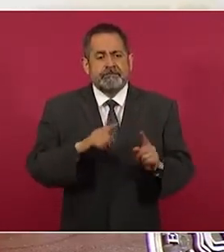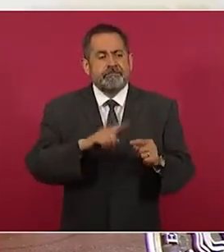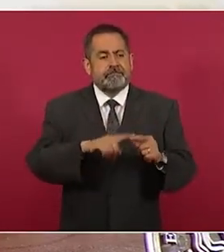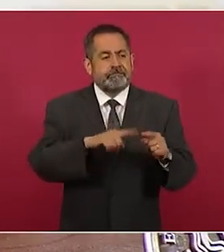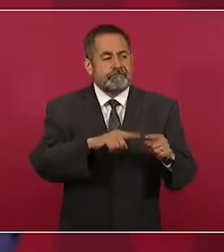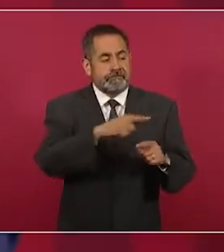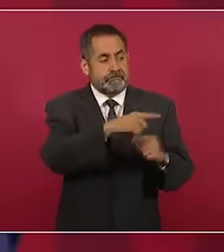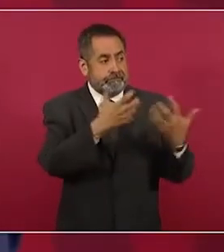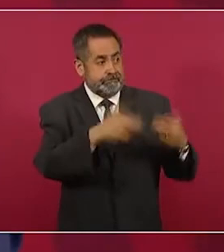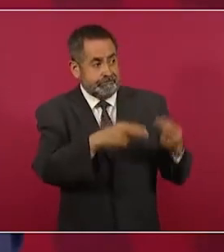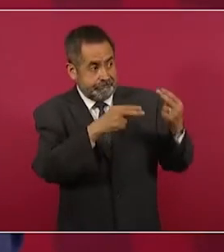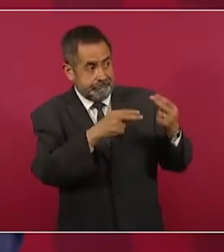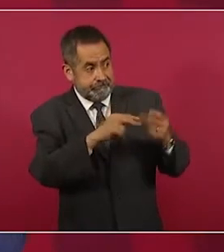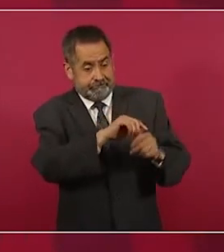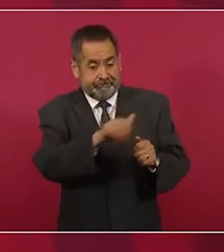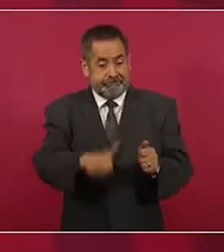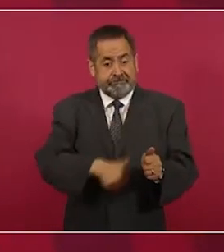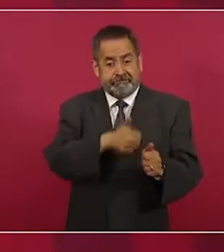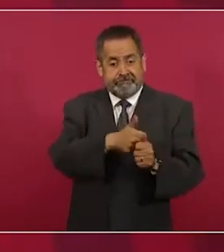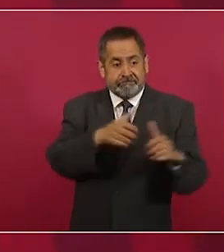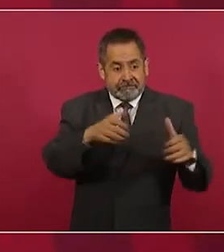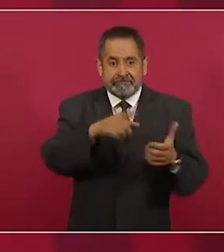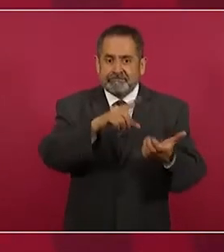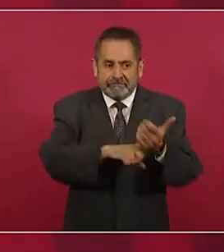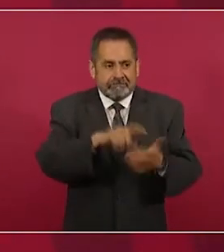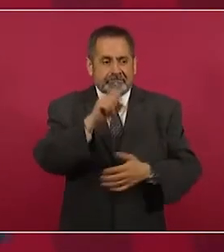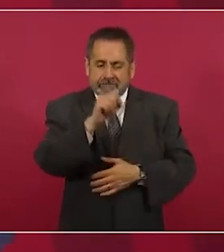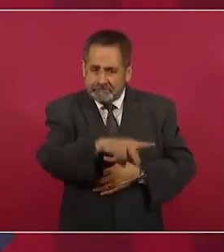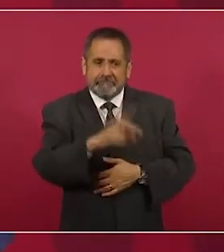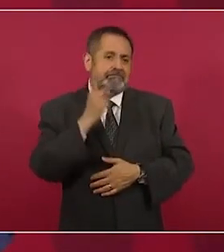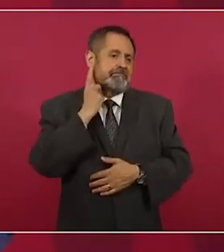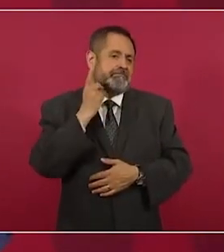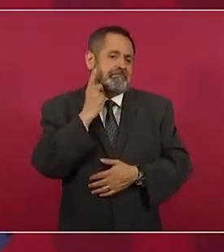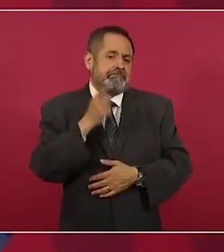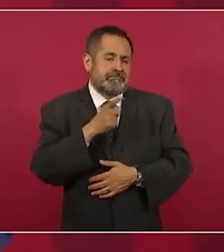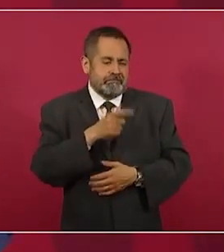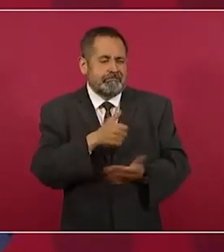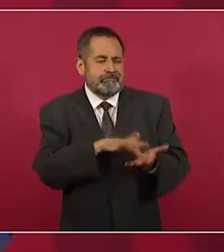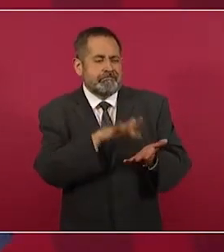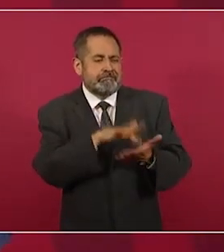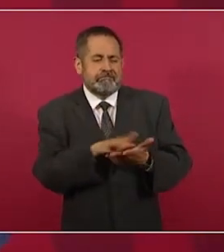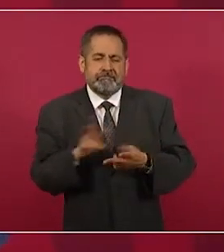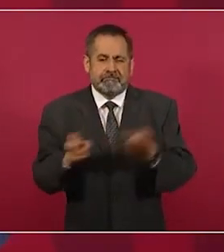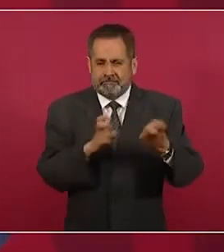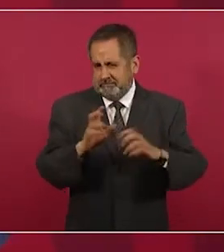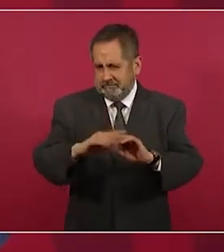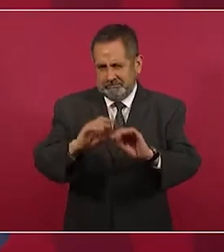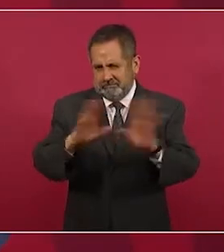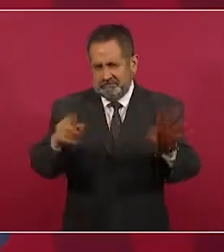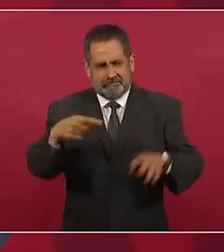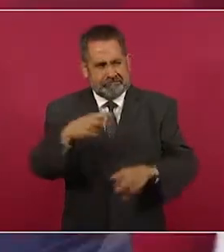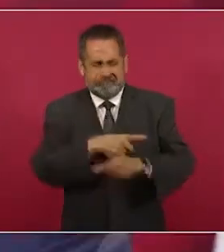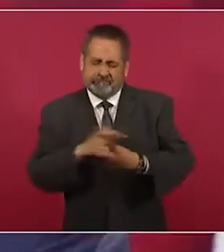a los saqueadores, para decirlo con claridad.